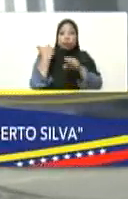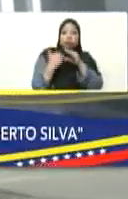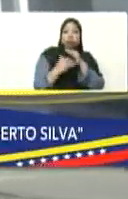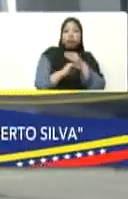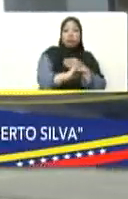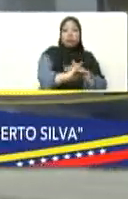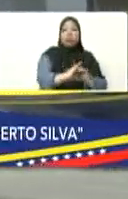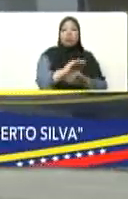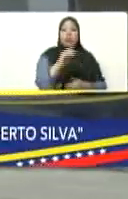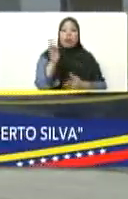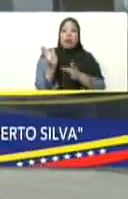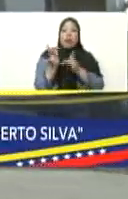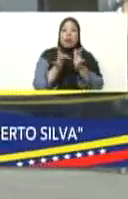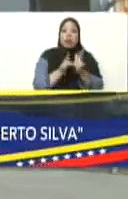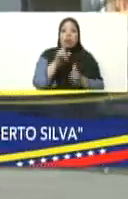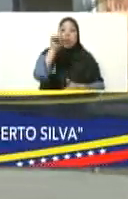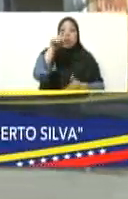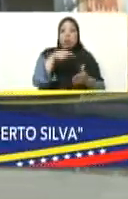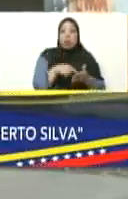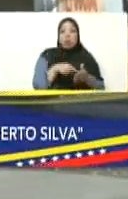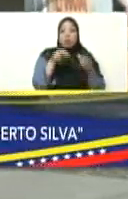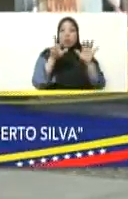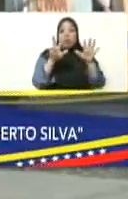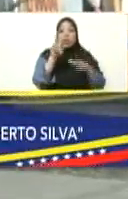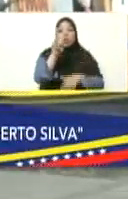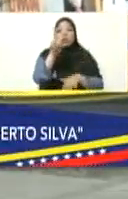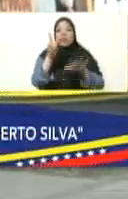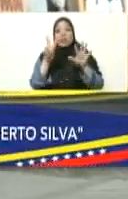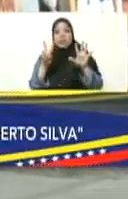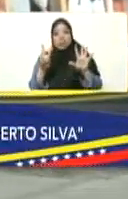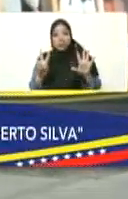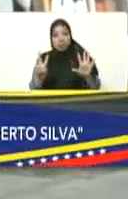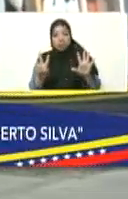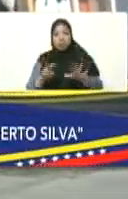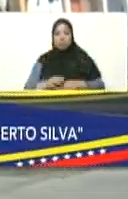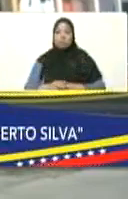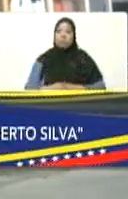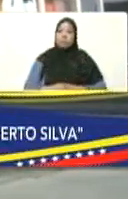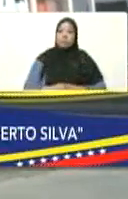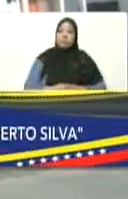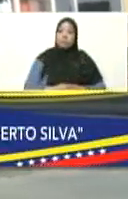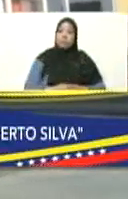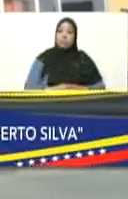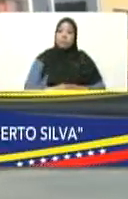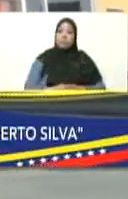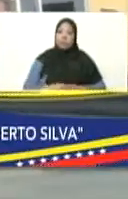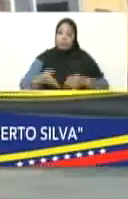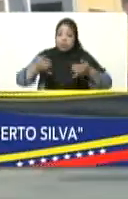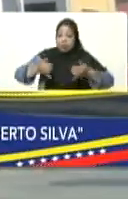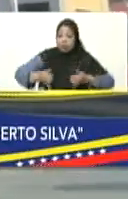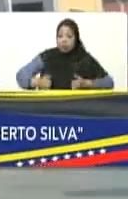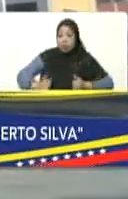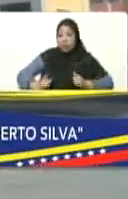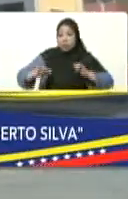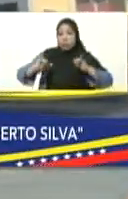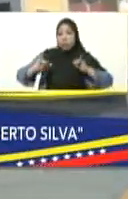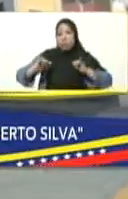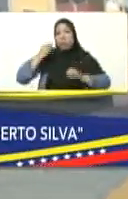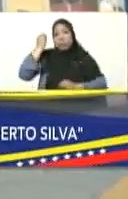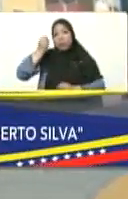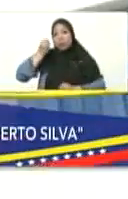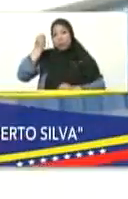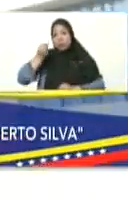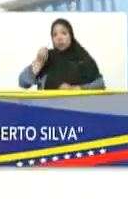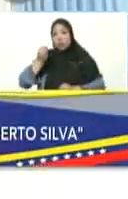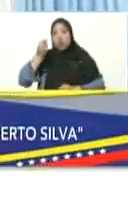Simón Bolívar en abril de 1827 a su hijo como así lo consideraba el